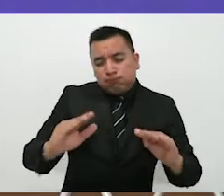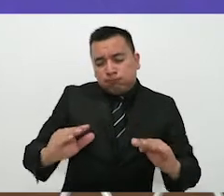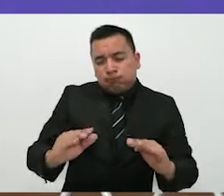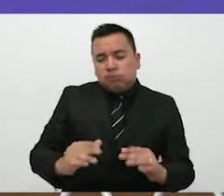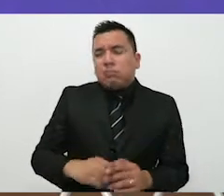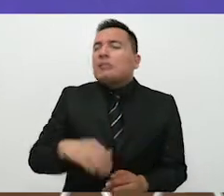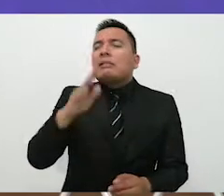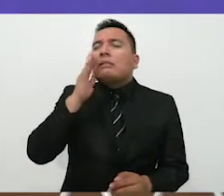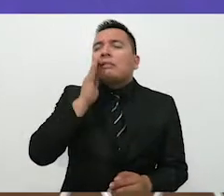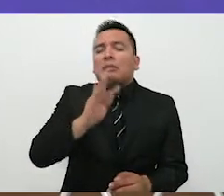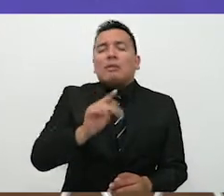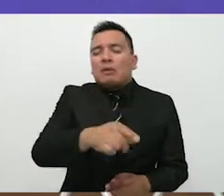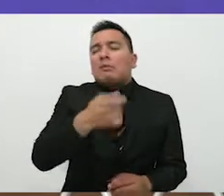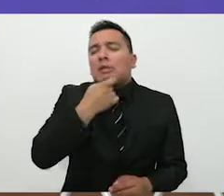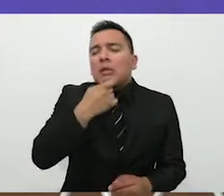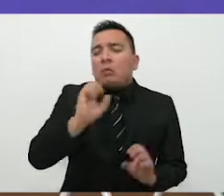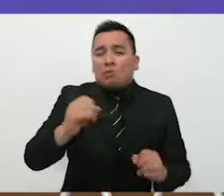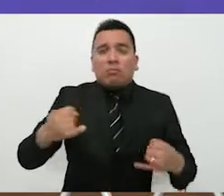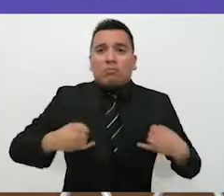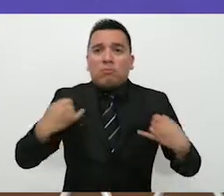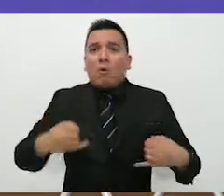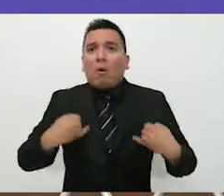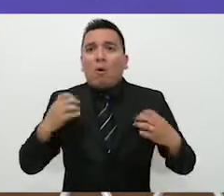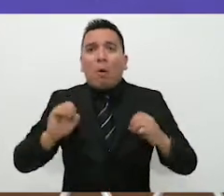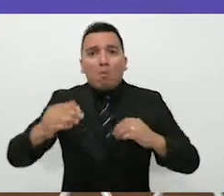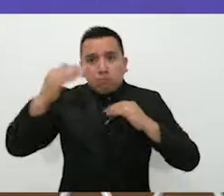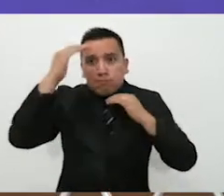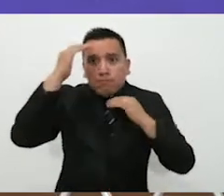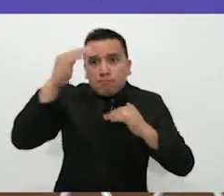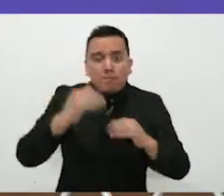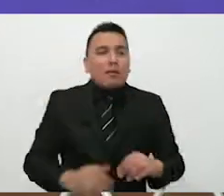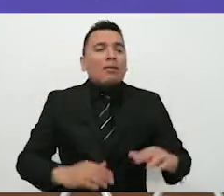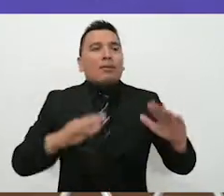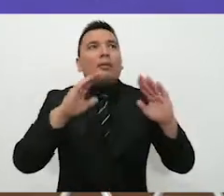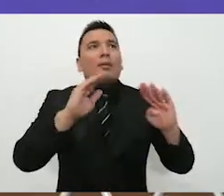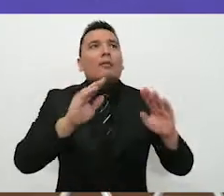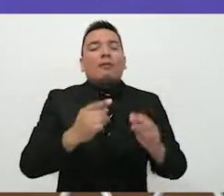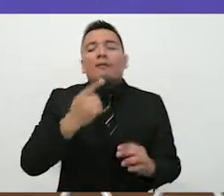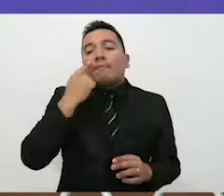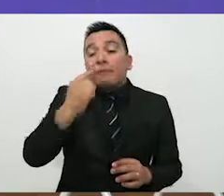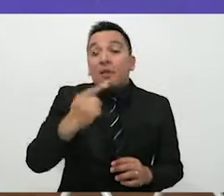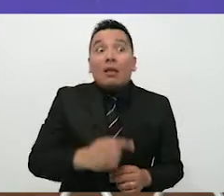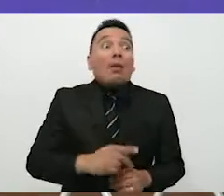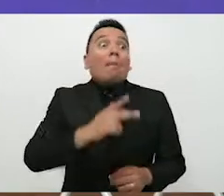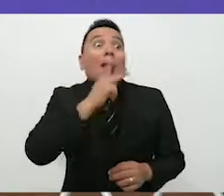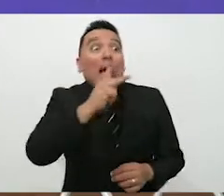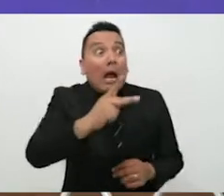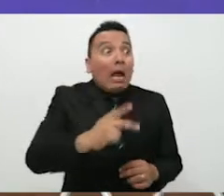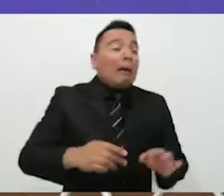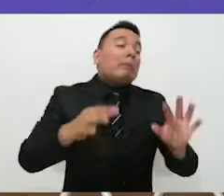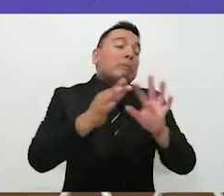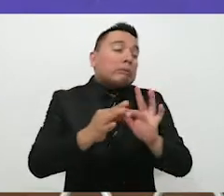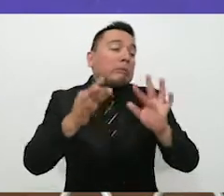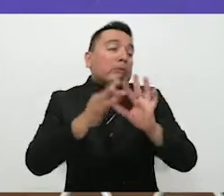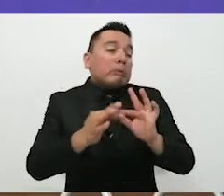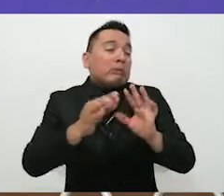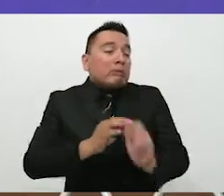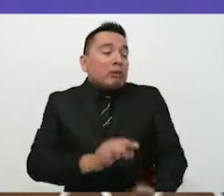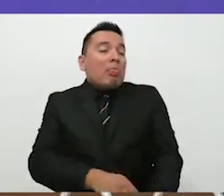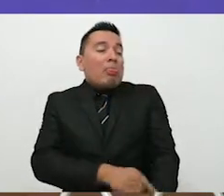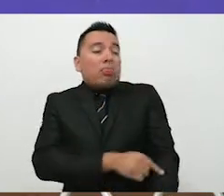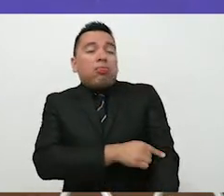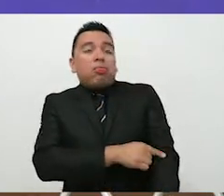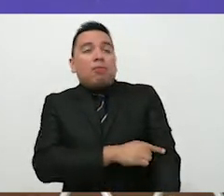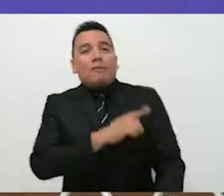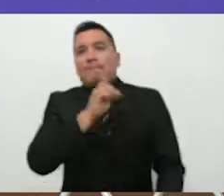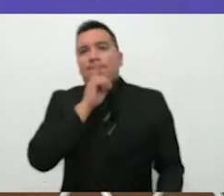los jóvenes, los niños, los adultos sepan contenidos, sepan conceptos, sino que es necesario que